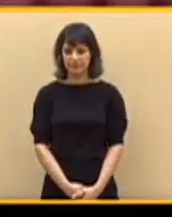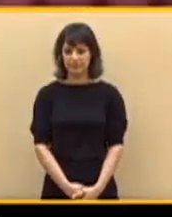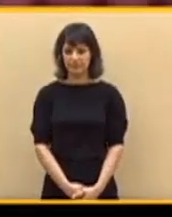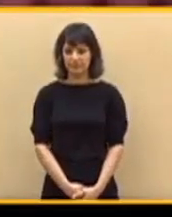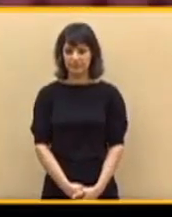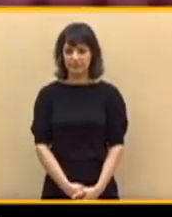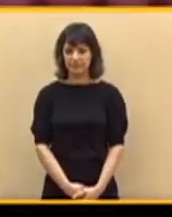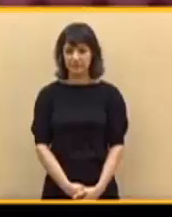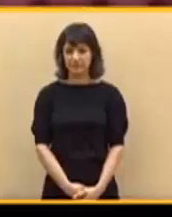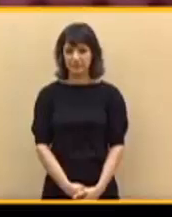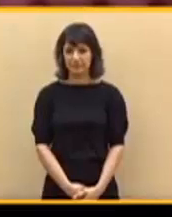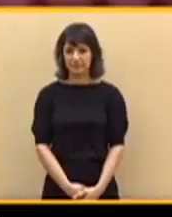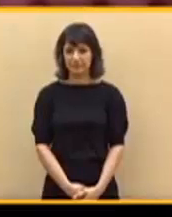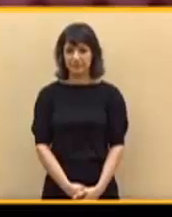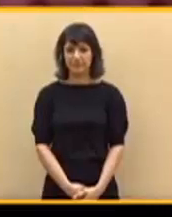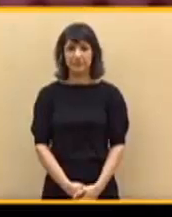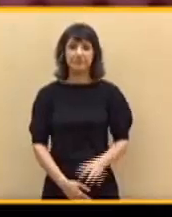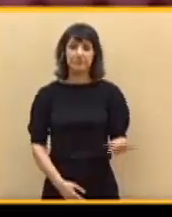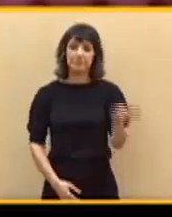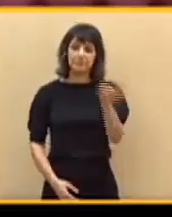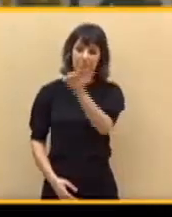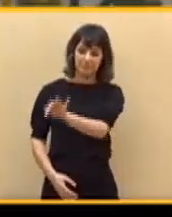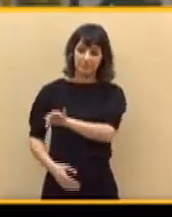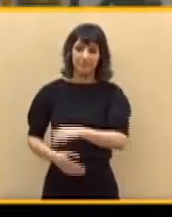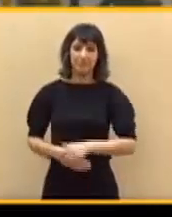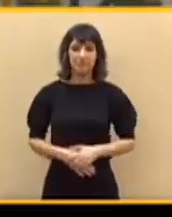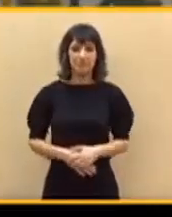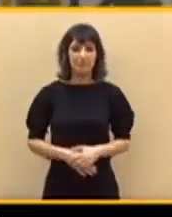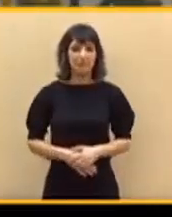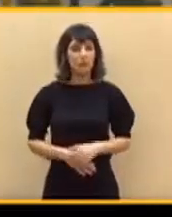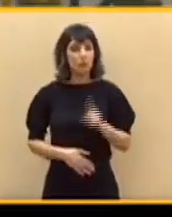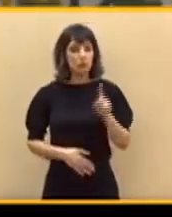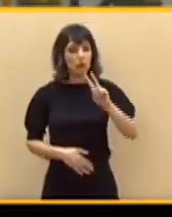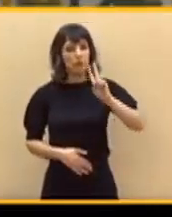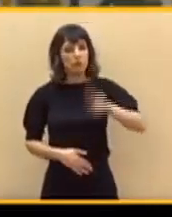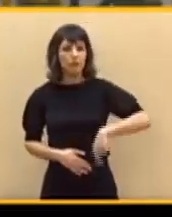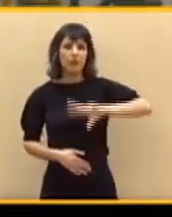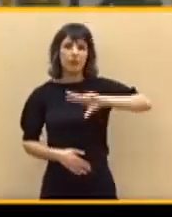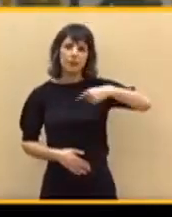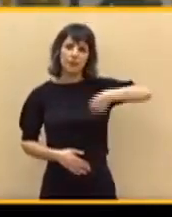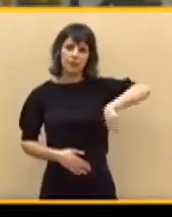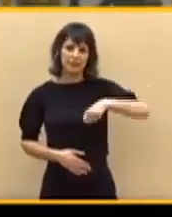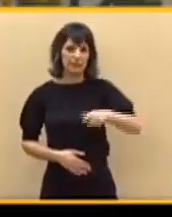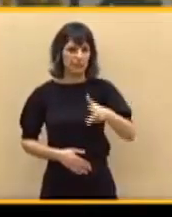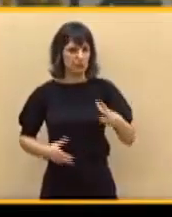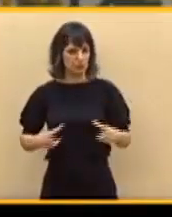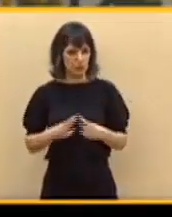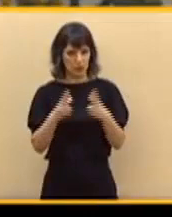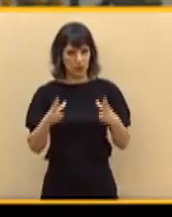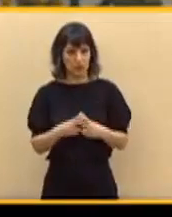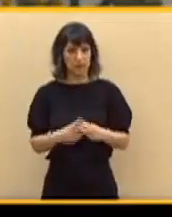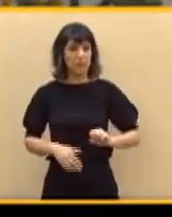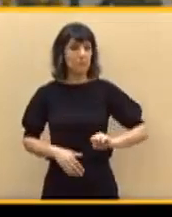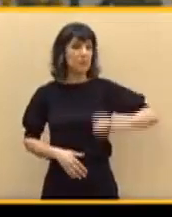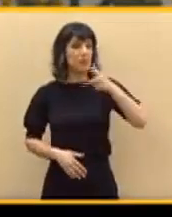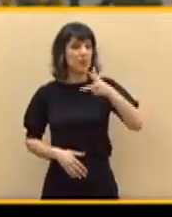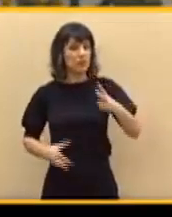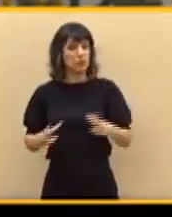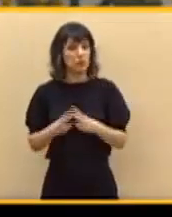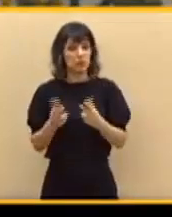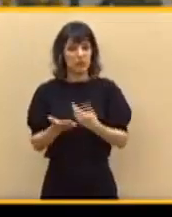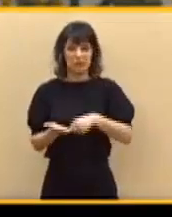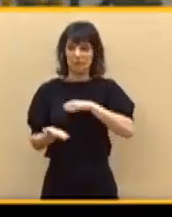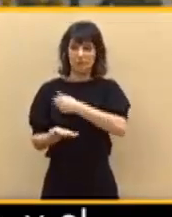Señor García Egea. Es usted el vicepresidente de Derechos Sociales. Y el primer derecho social que tienen los españoles es que sus